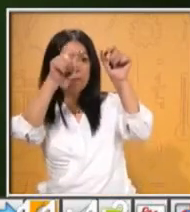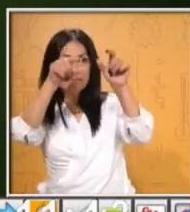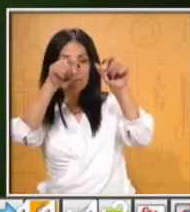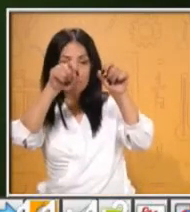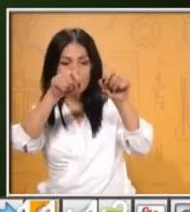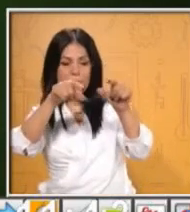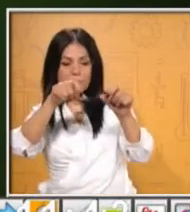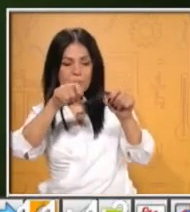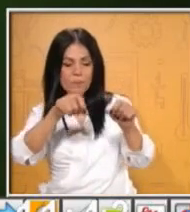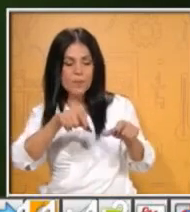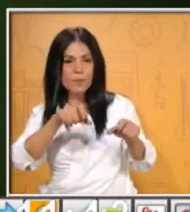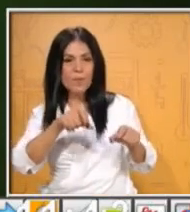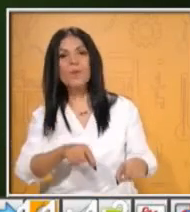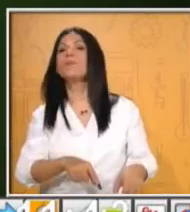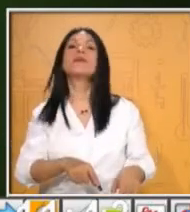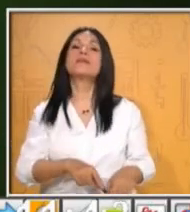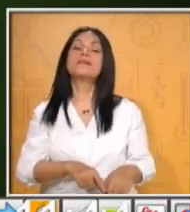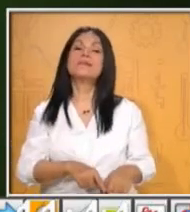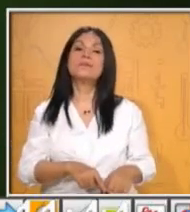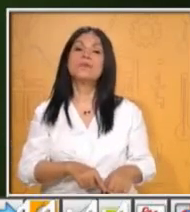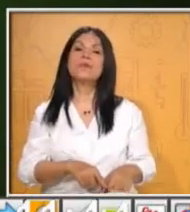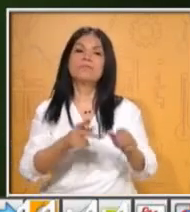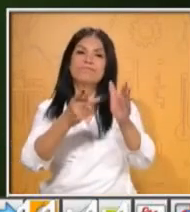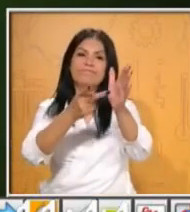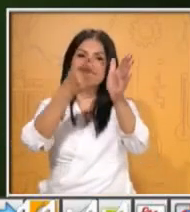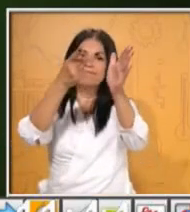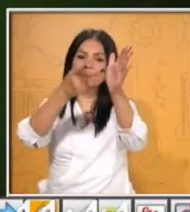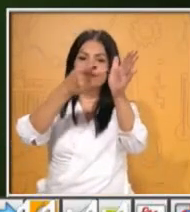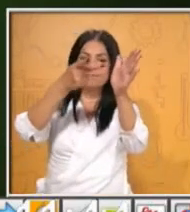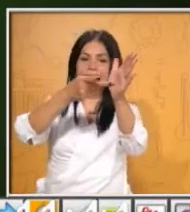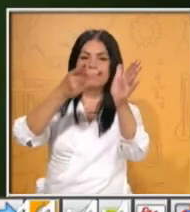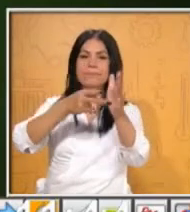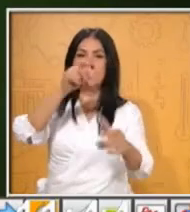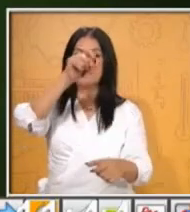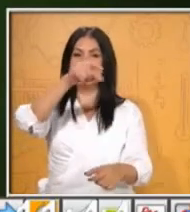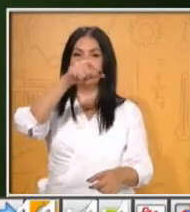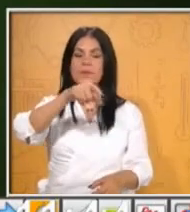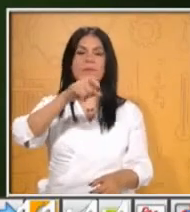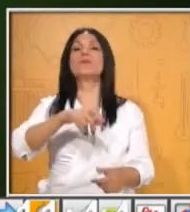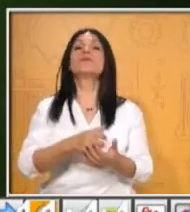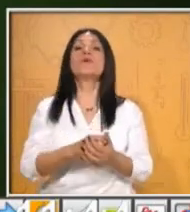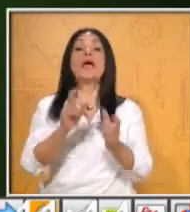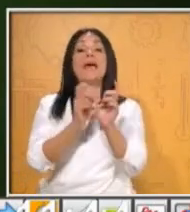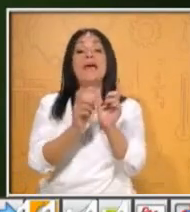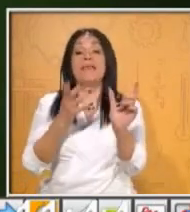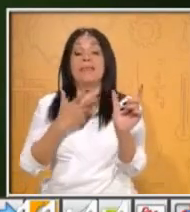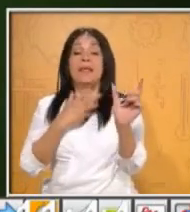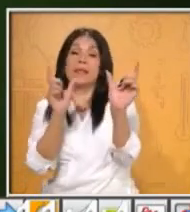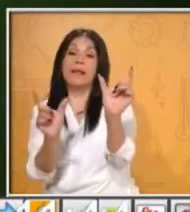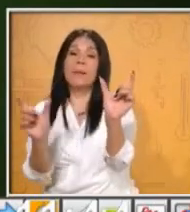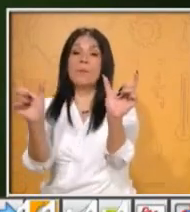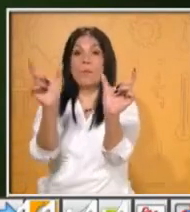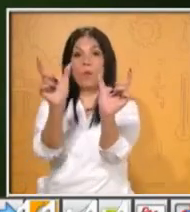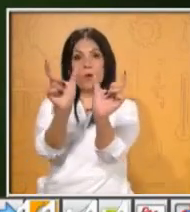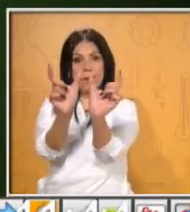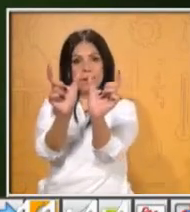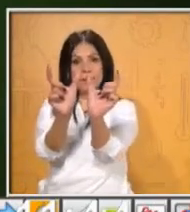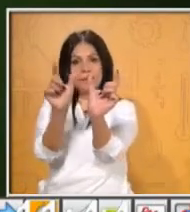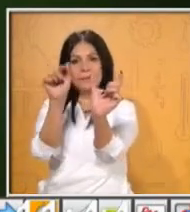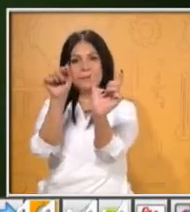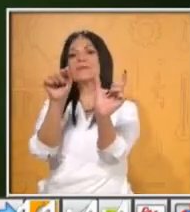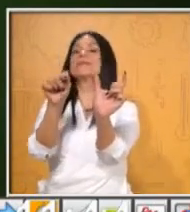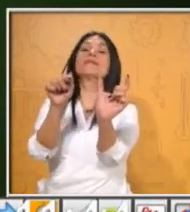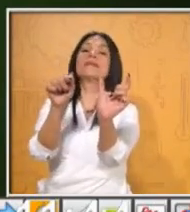O sea, la parte de la palabra que se repite. Y la palabra, la parte que va cambiando dijimos que era el morfema.